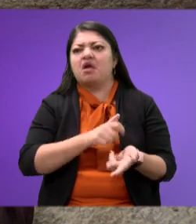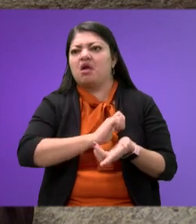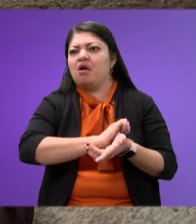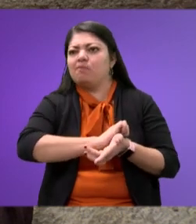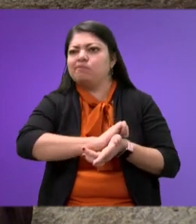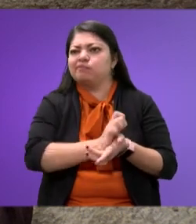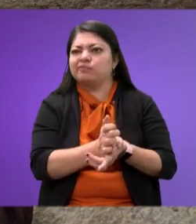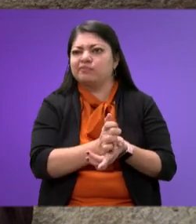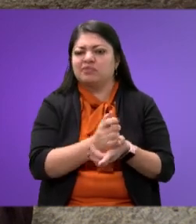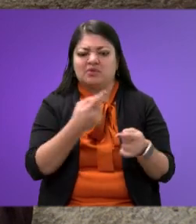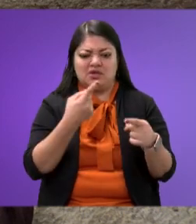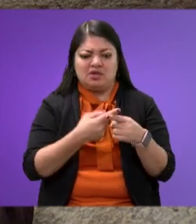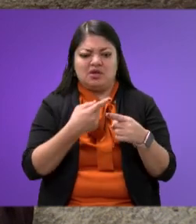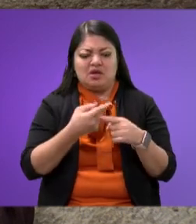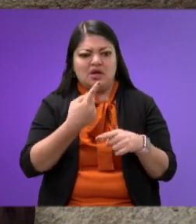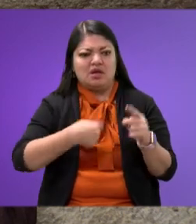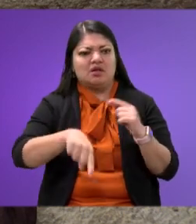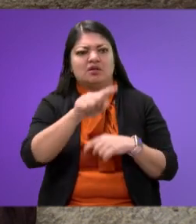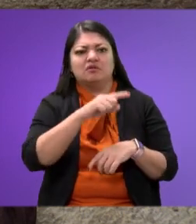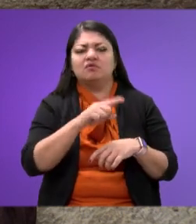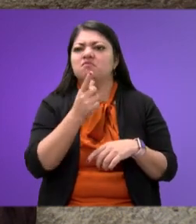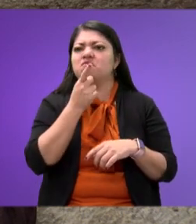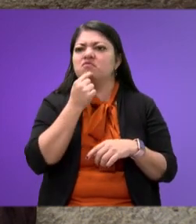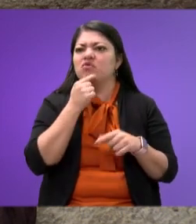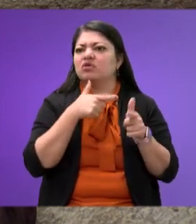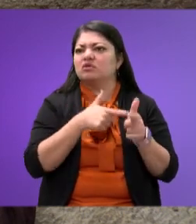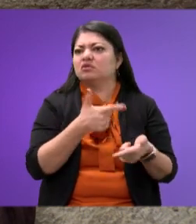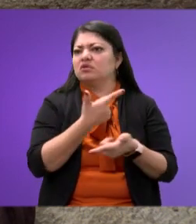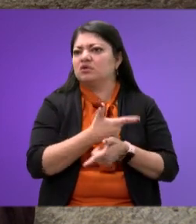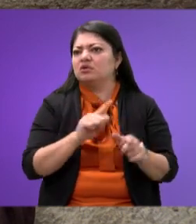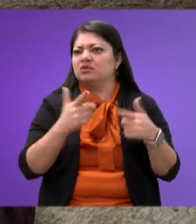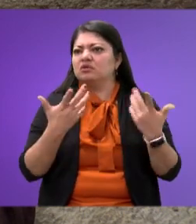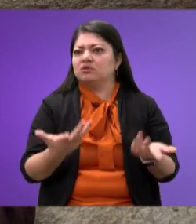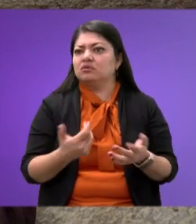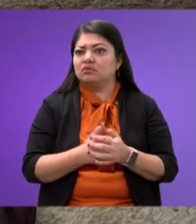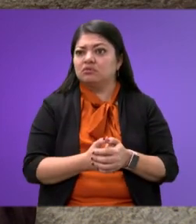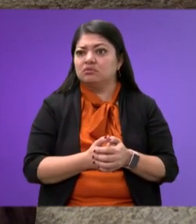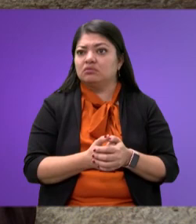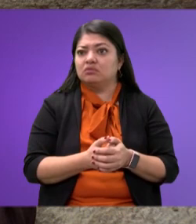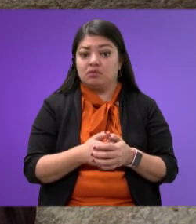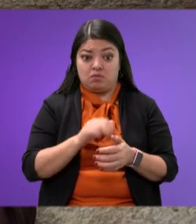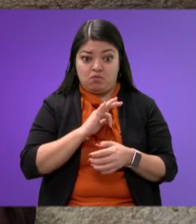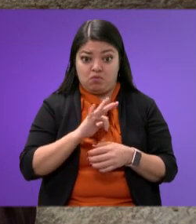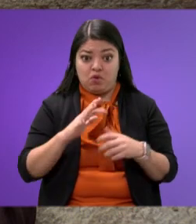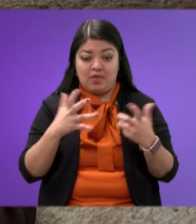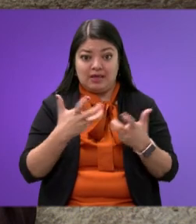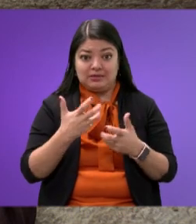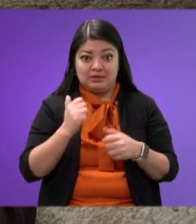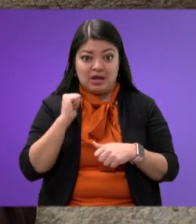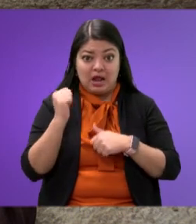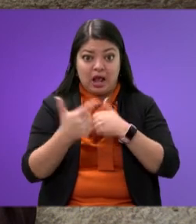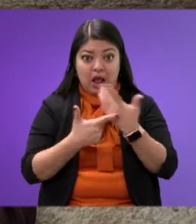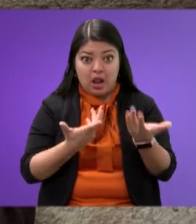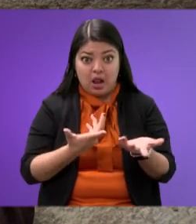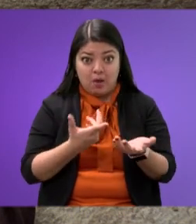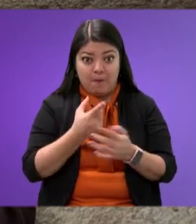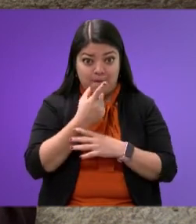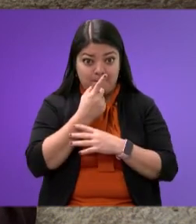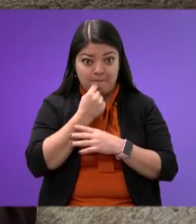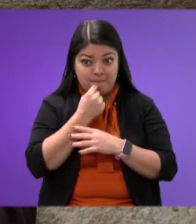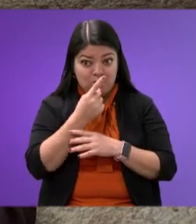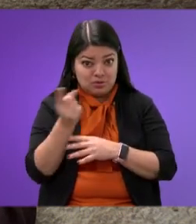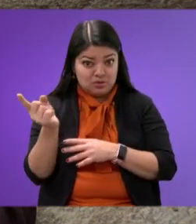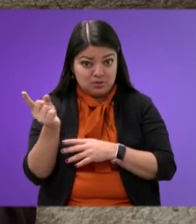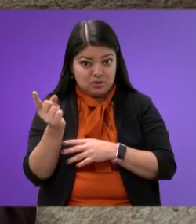por parte de los cuerpos de seguridad? ¿Quién puede hacer algo? ¿Los policías? ¿Los